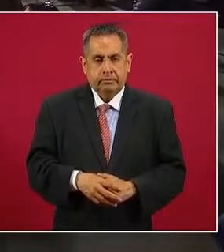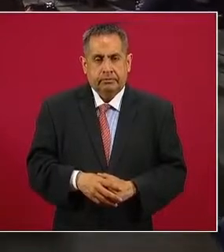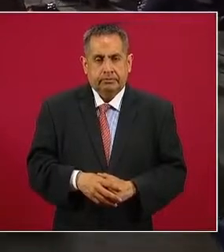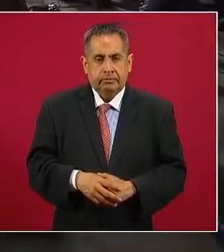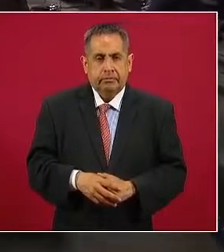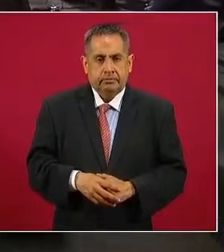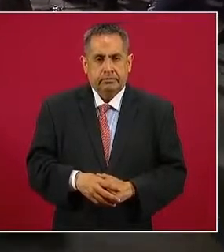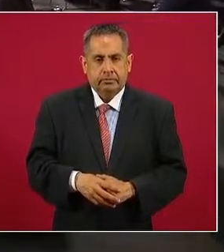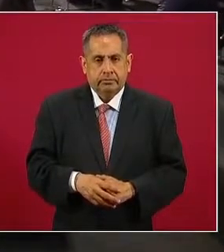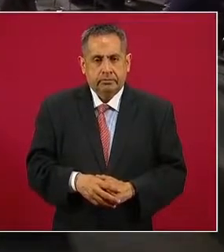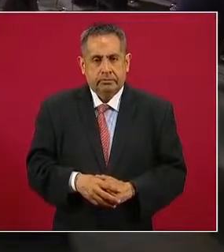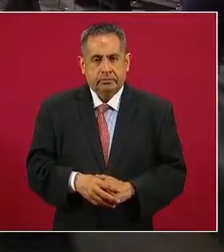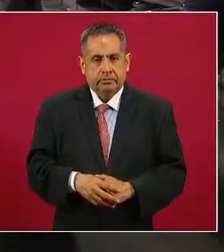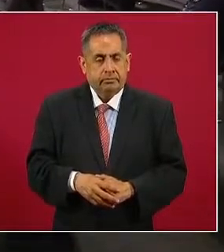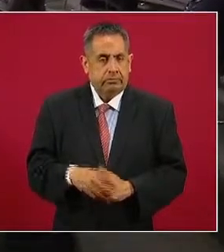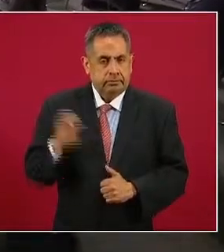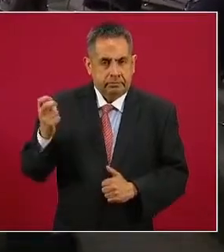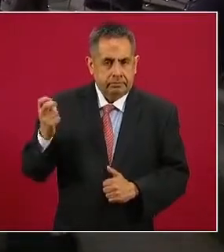¿qué es el